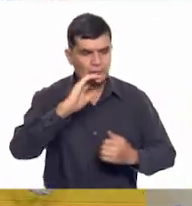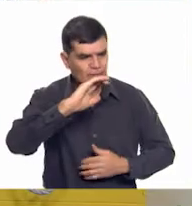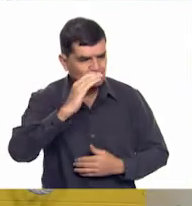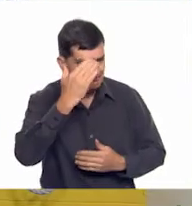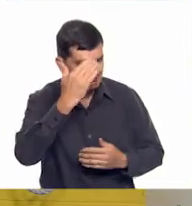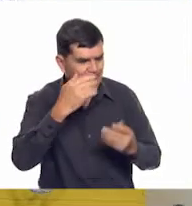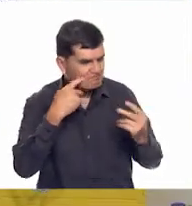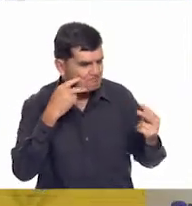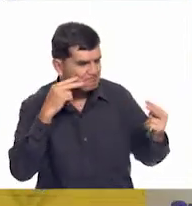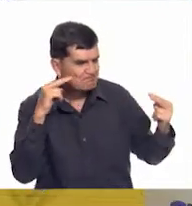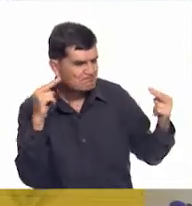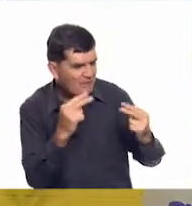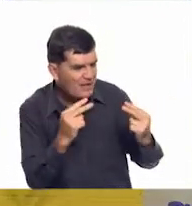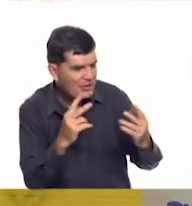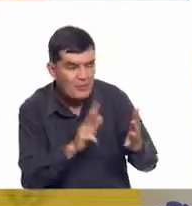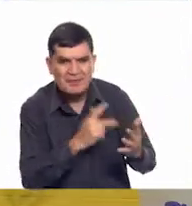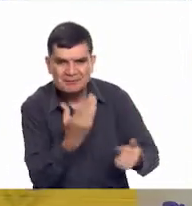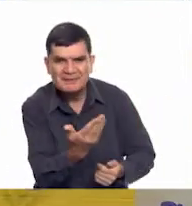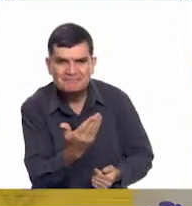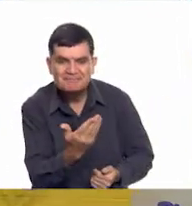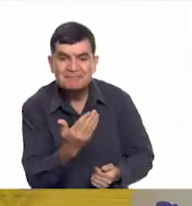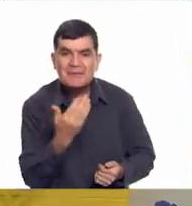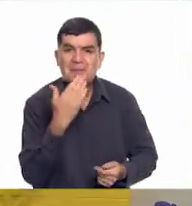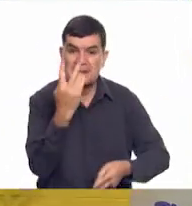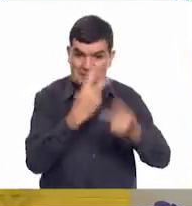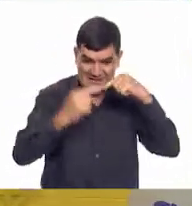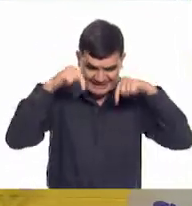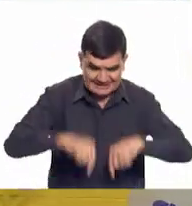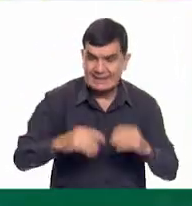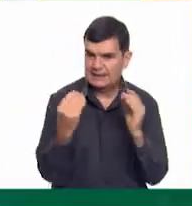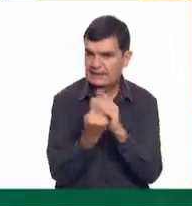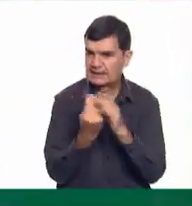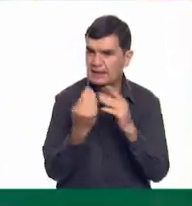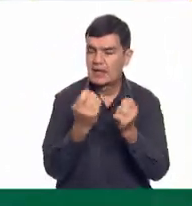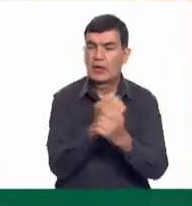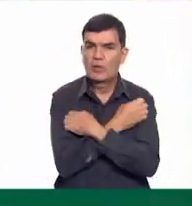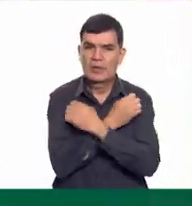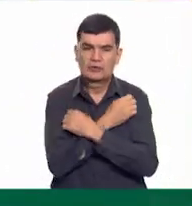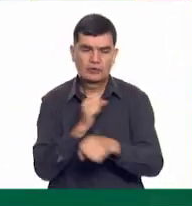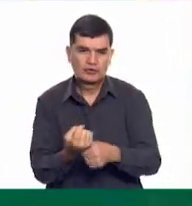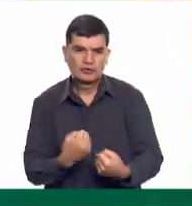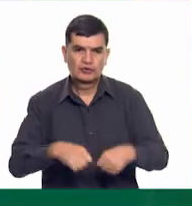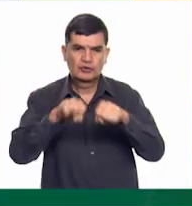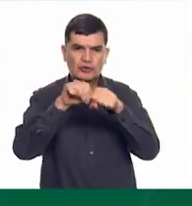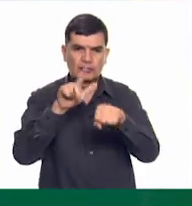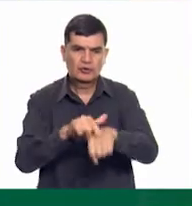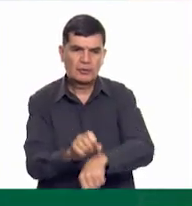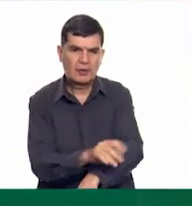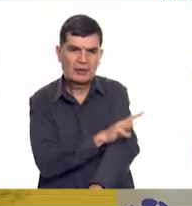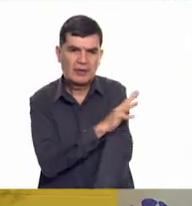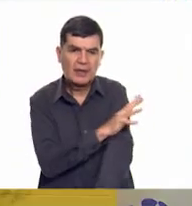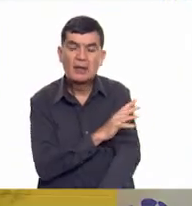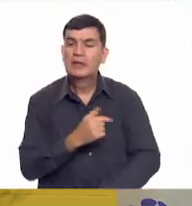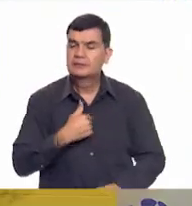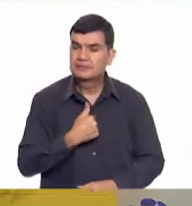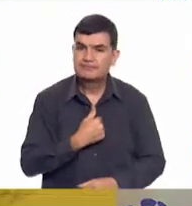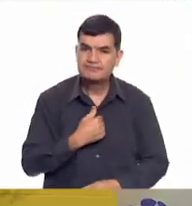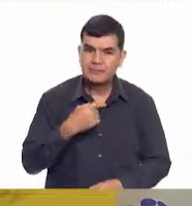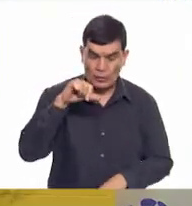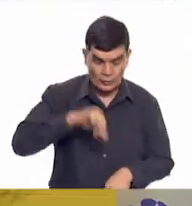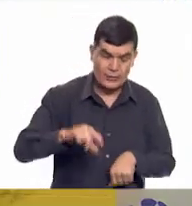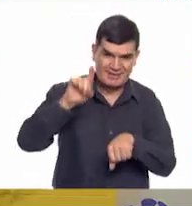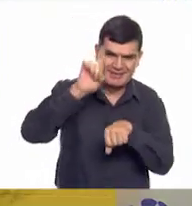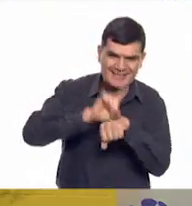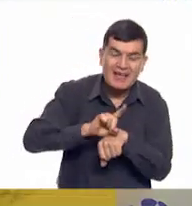de nuevo! Pues también bienvenido a ti a esta clase de educación socioemocional. Nosotros este